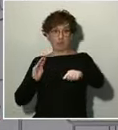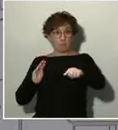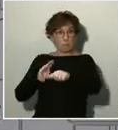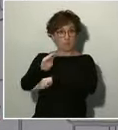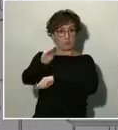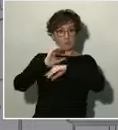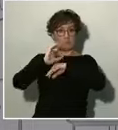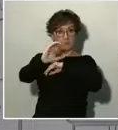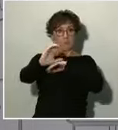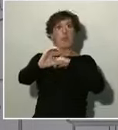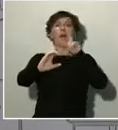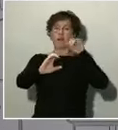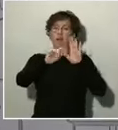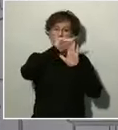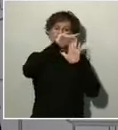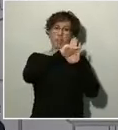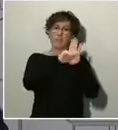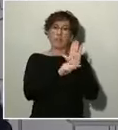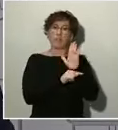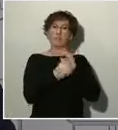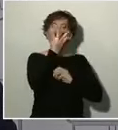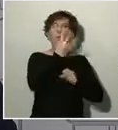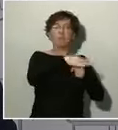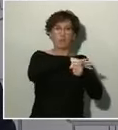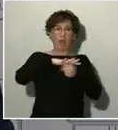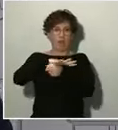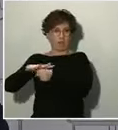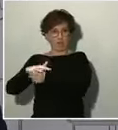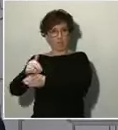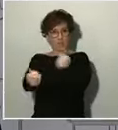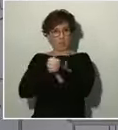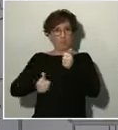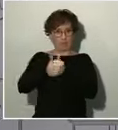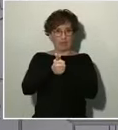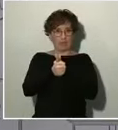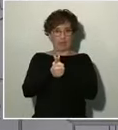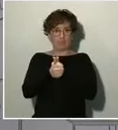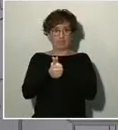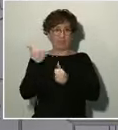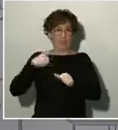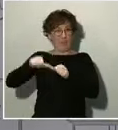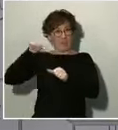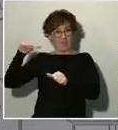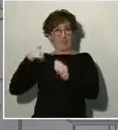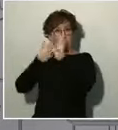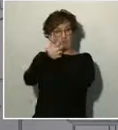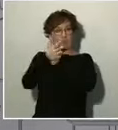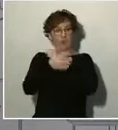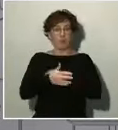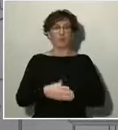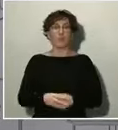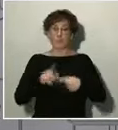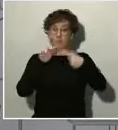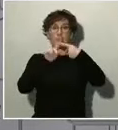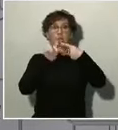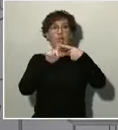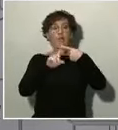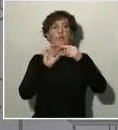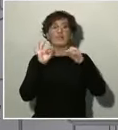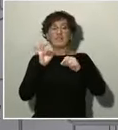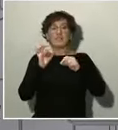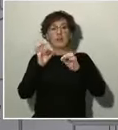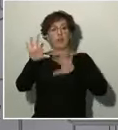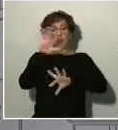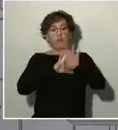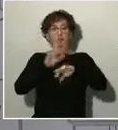las cuatro grandes áreas prioritarias de las que les venimos hablando. En primer lugar, medidas para apoyar a las familias en situación más vulnerable